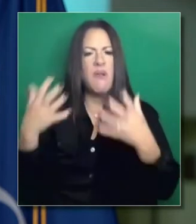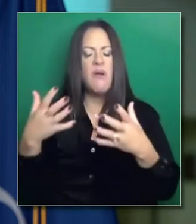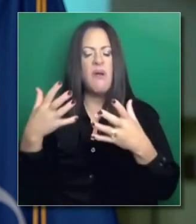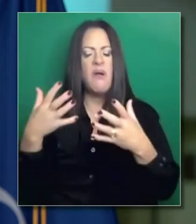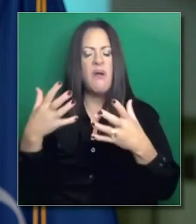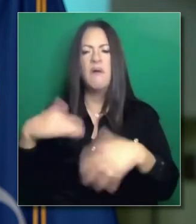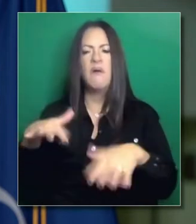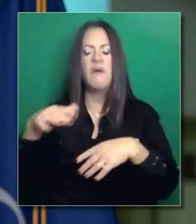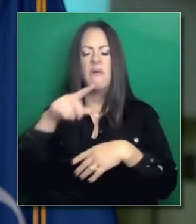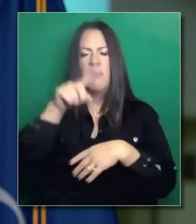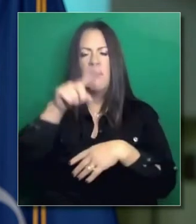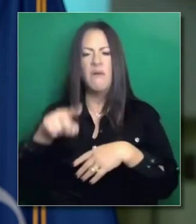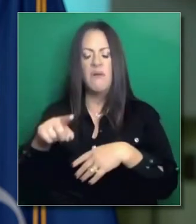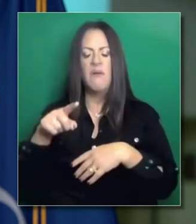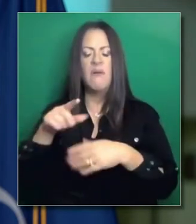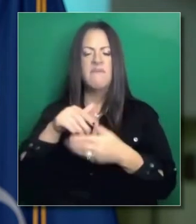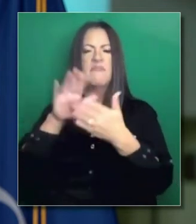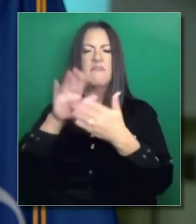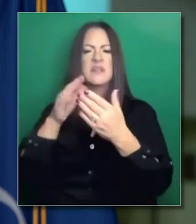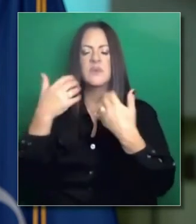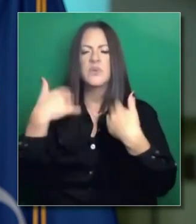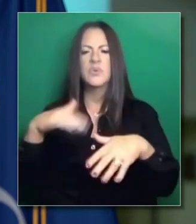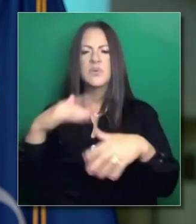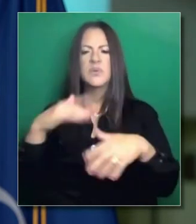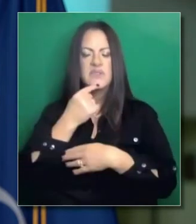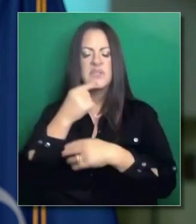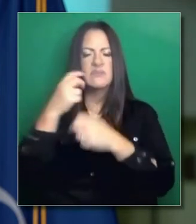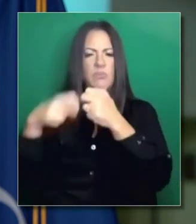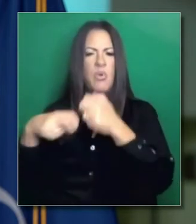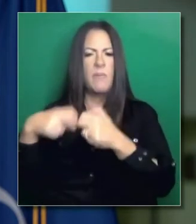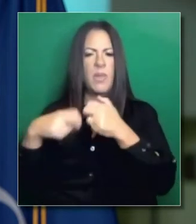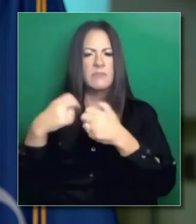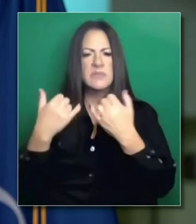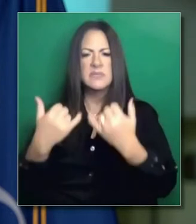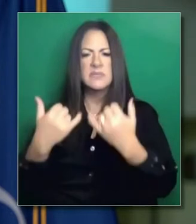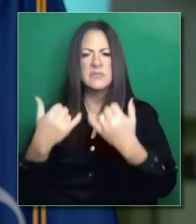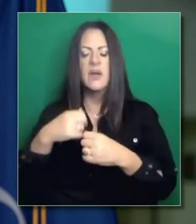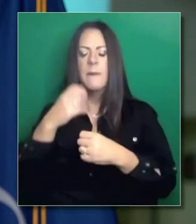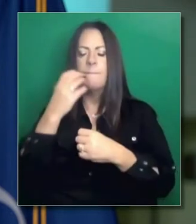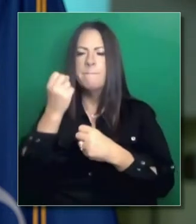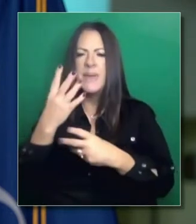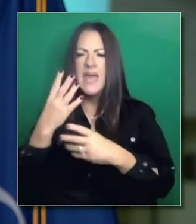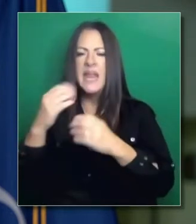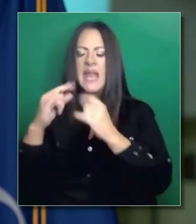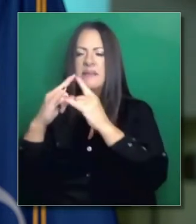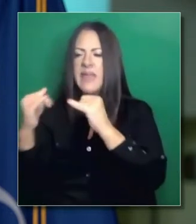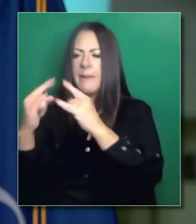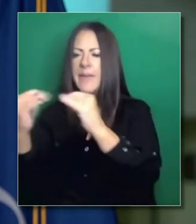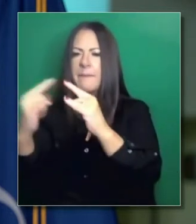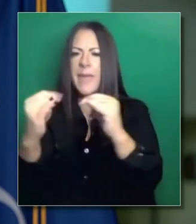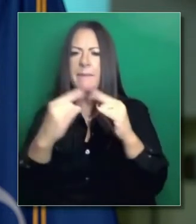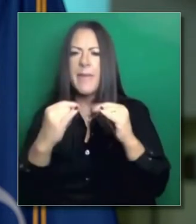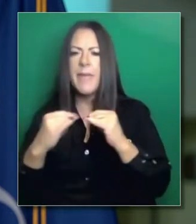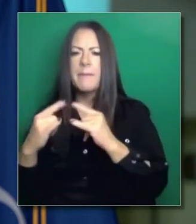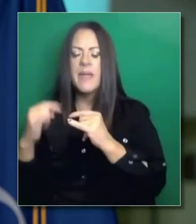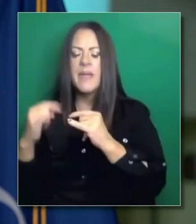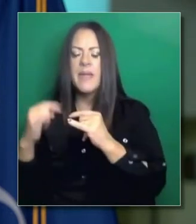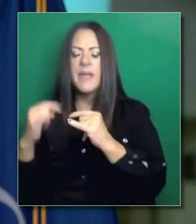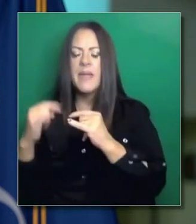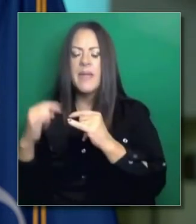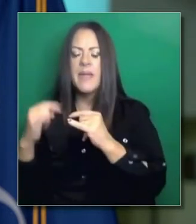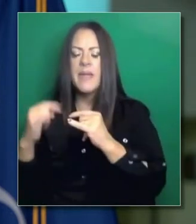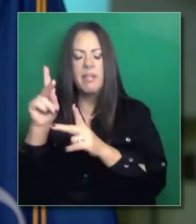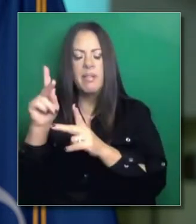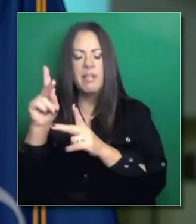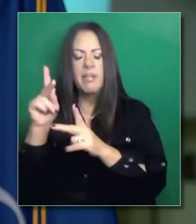Estamos realmente boquiabiertos viendo cuántas personas están en acampamentos, en